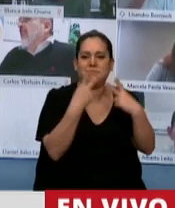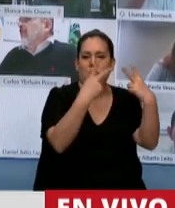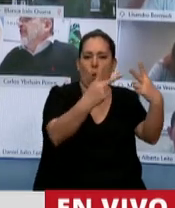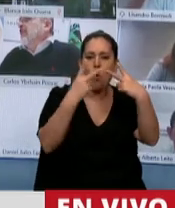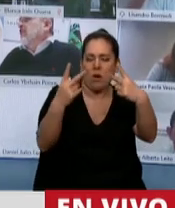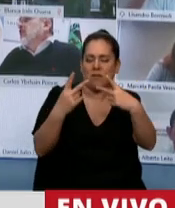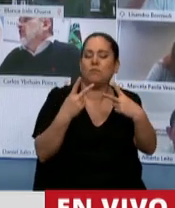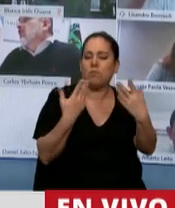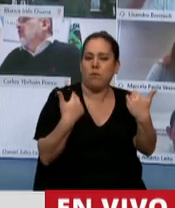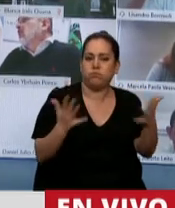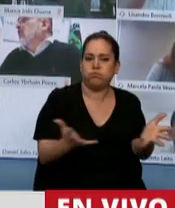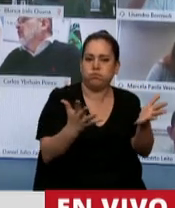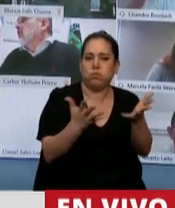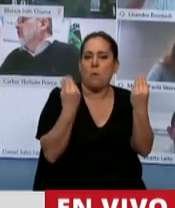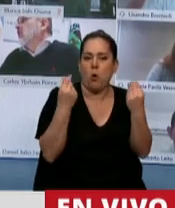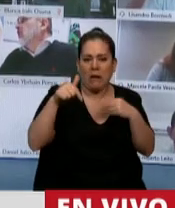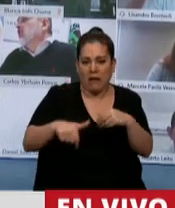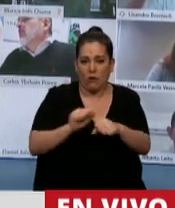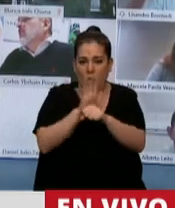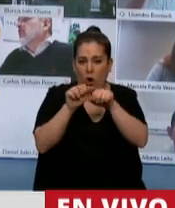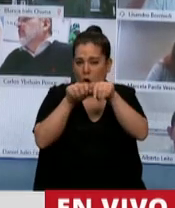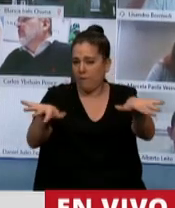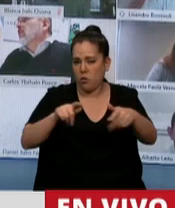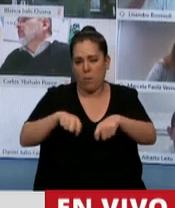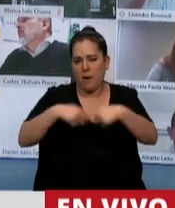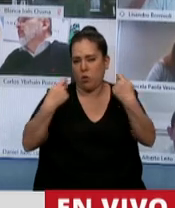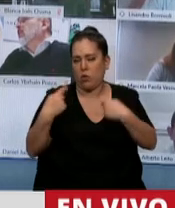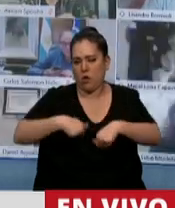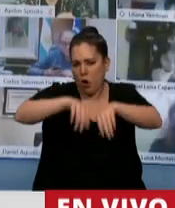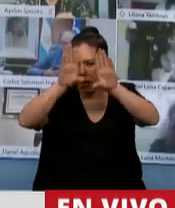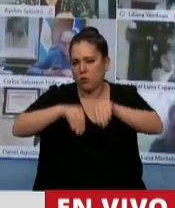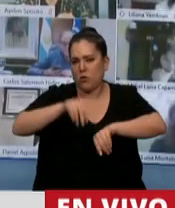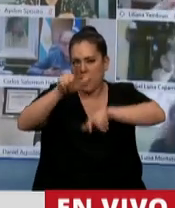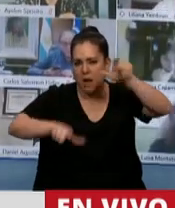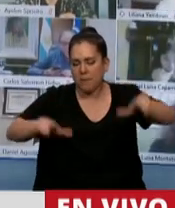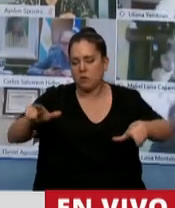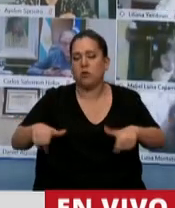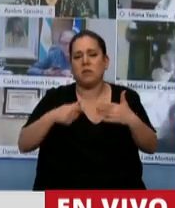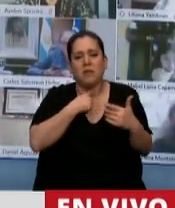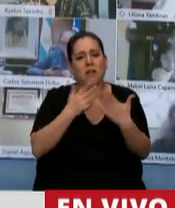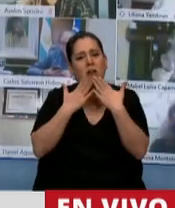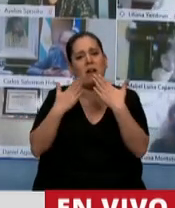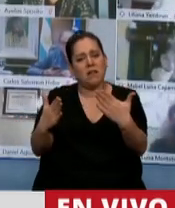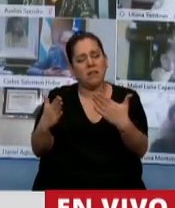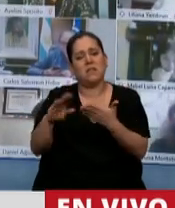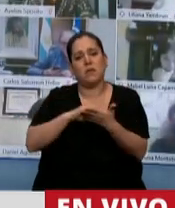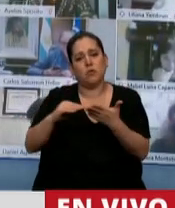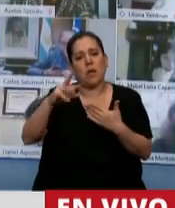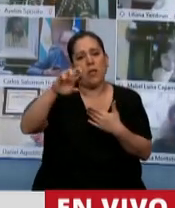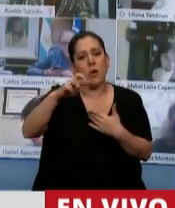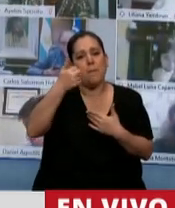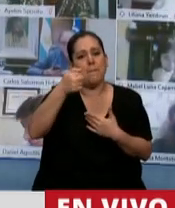esfuerzo porque esta situación ha afectado a todos. Yo quiero agradecerle al diputado Ramiro Fernández Patri